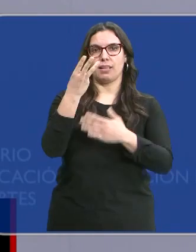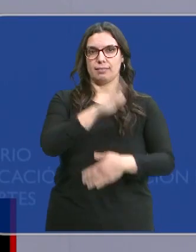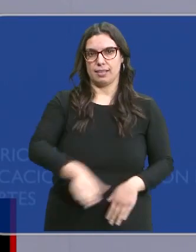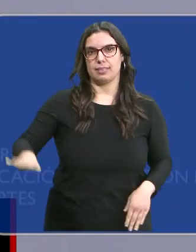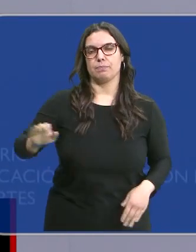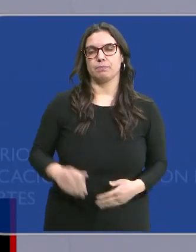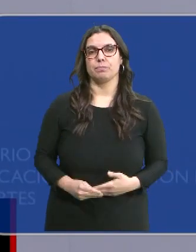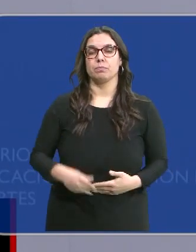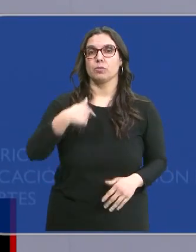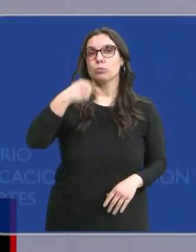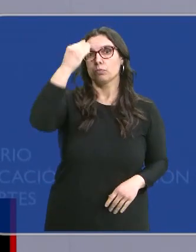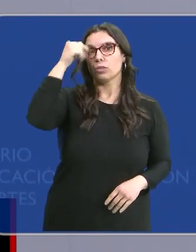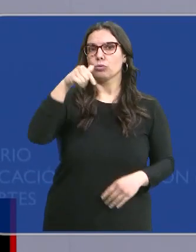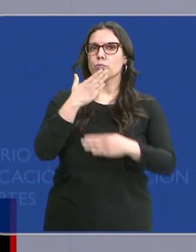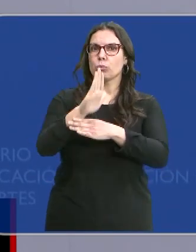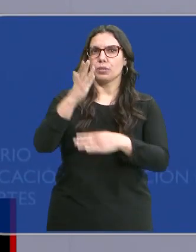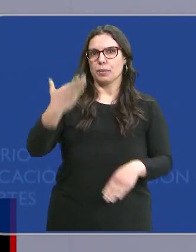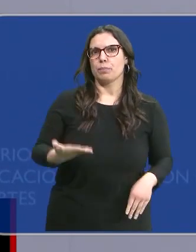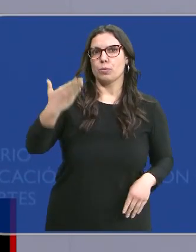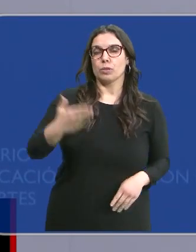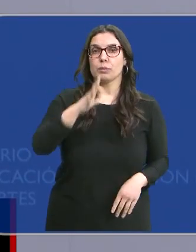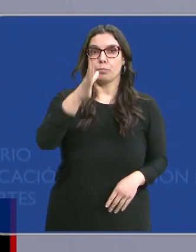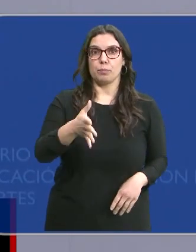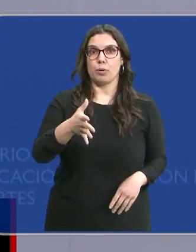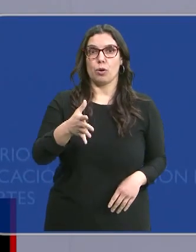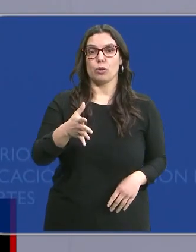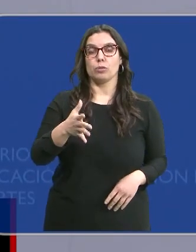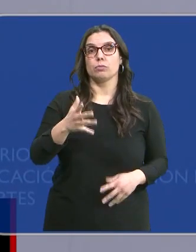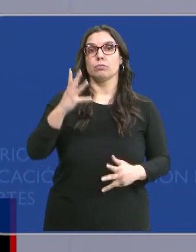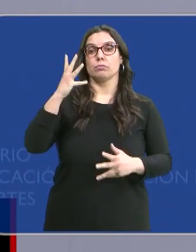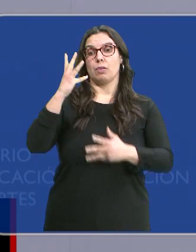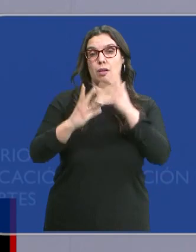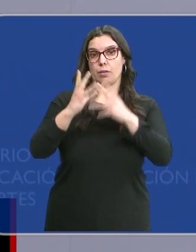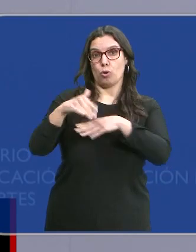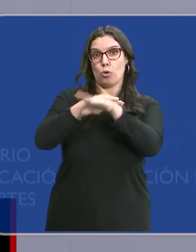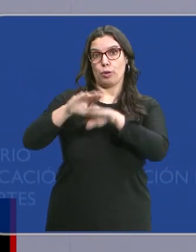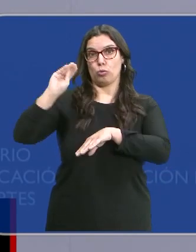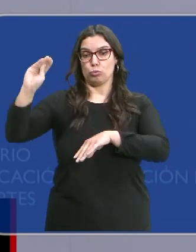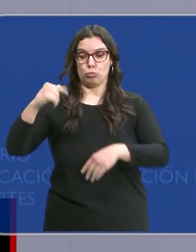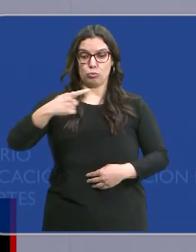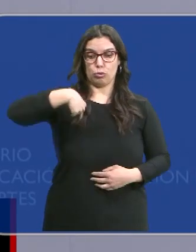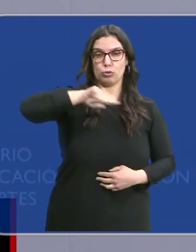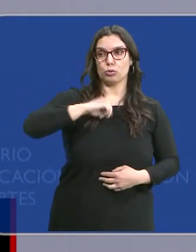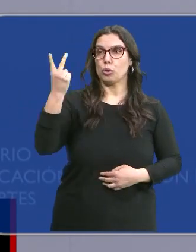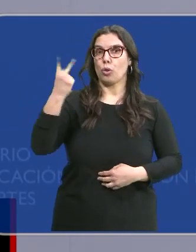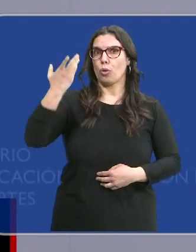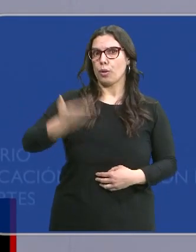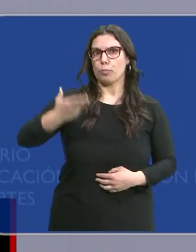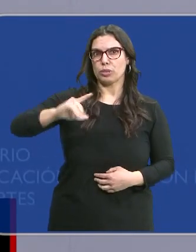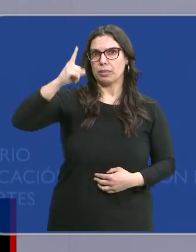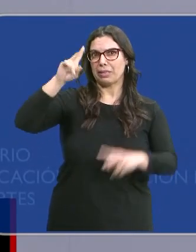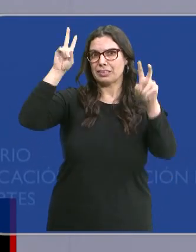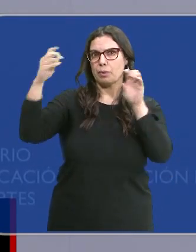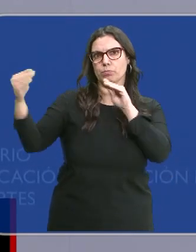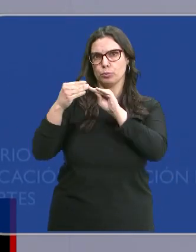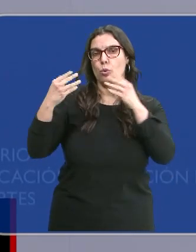Creo que es una propuesta importante porque las dos administraciones coincidimos en lo importante... ...que